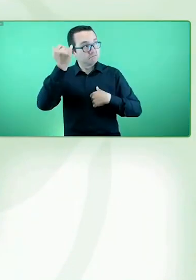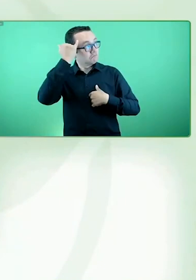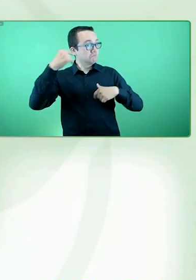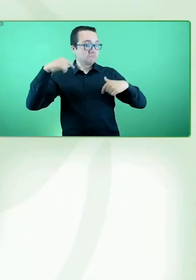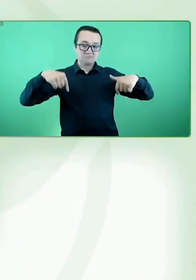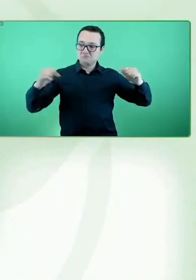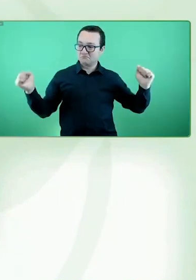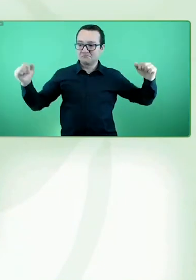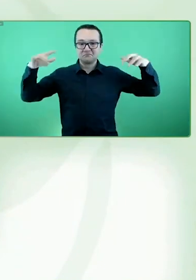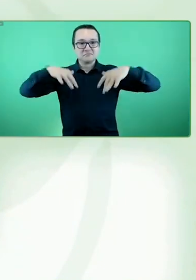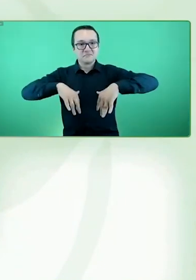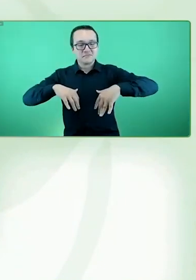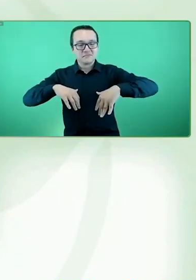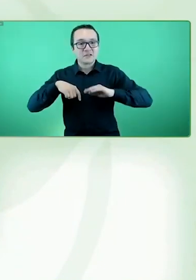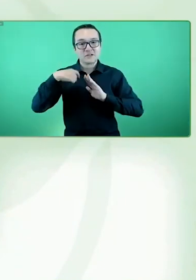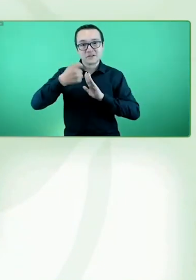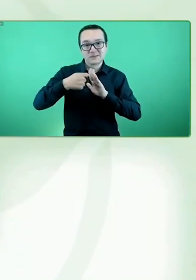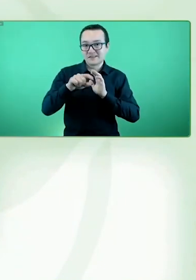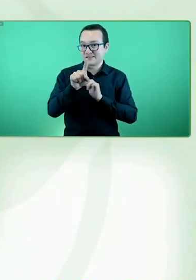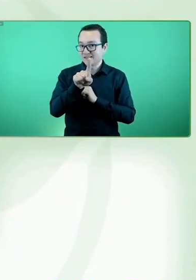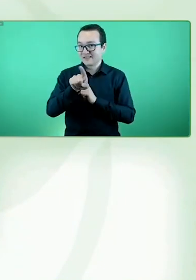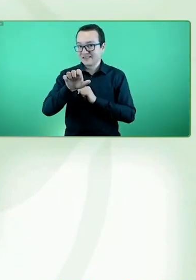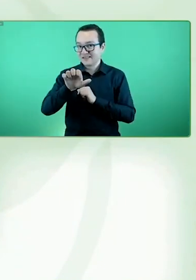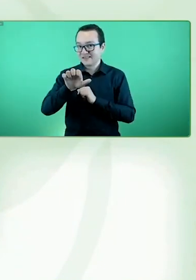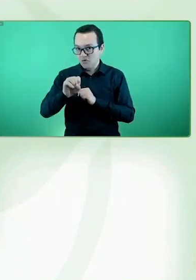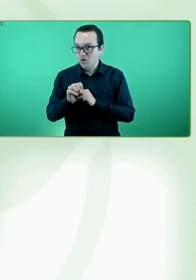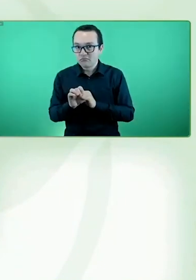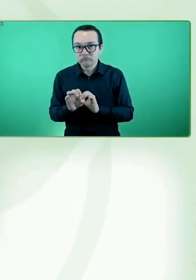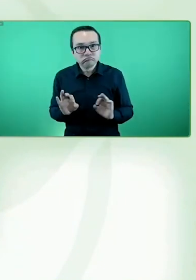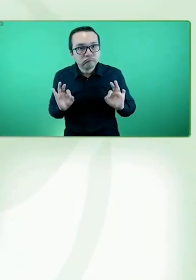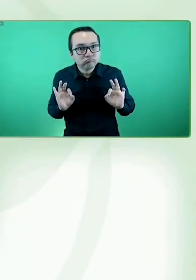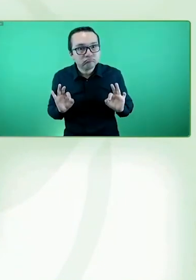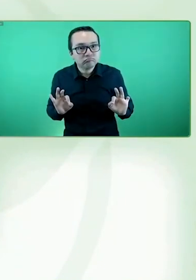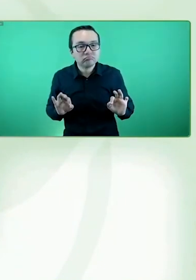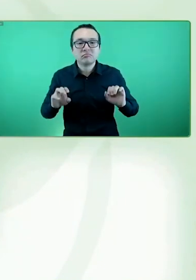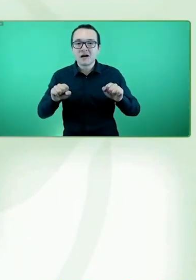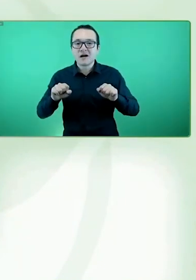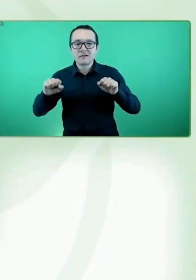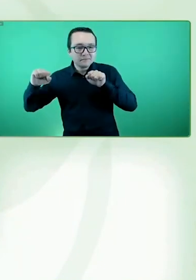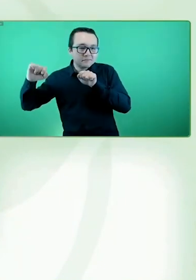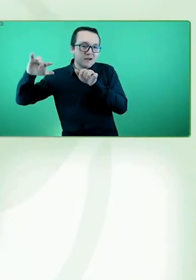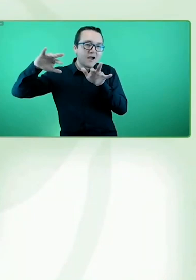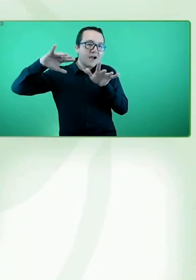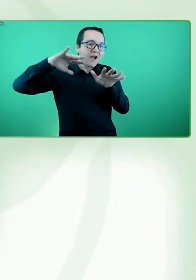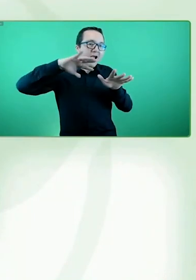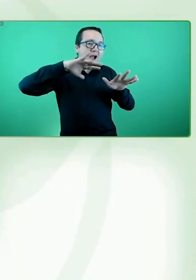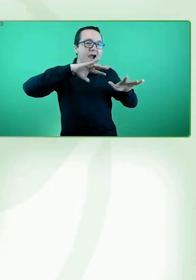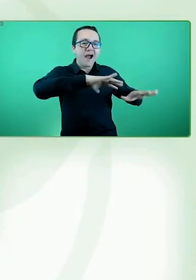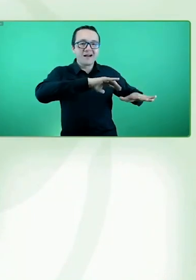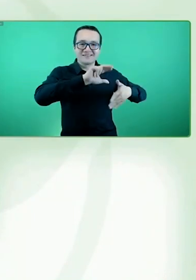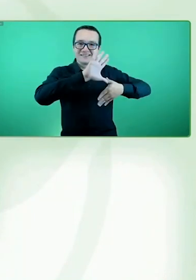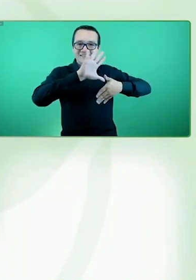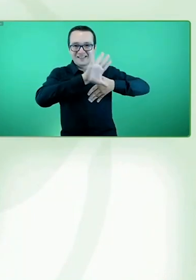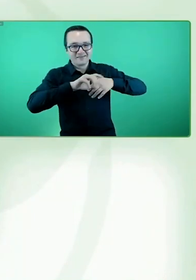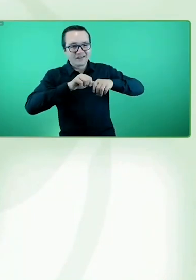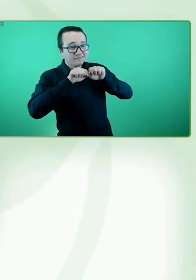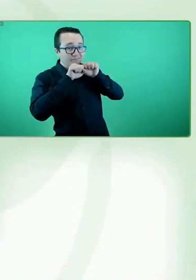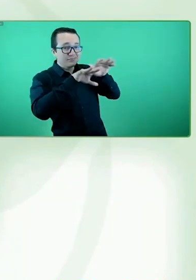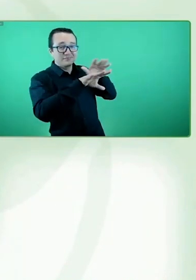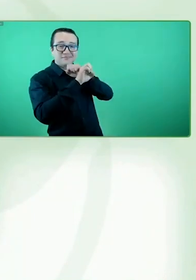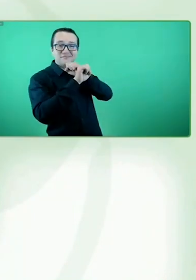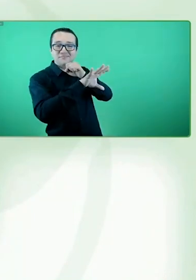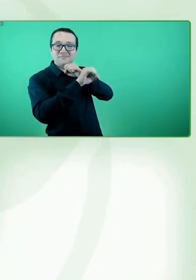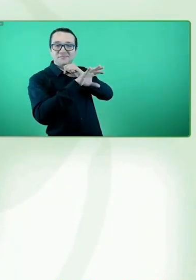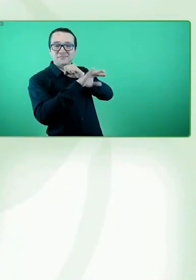Project y, por supuesto, por hacerla llegar hasta la región latinoamericana. Nos decían al principio que es la cuarta edición.